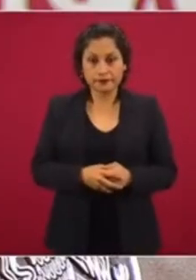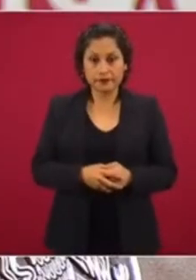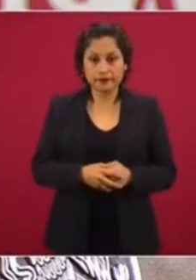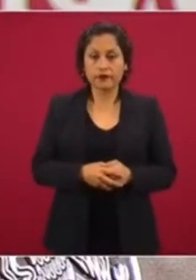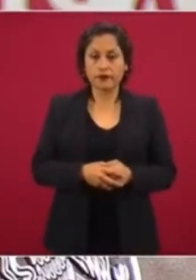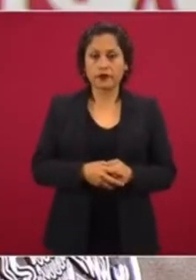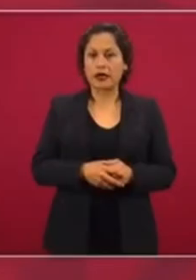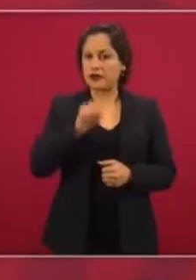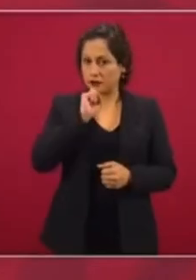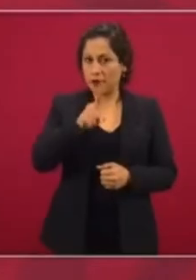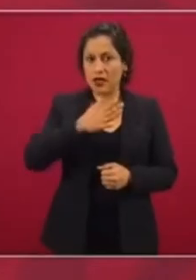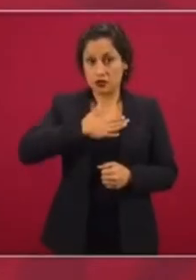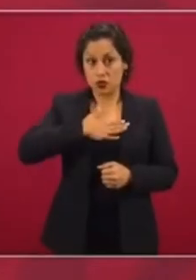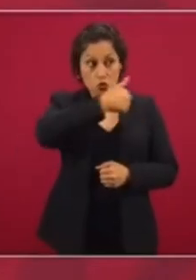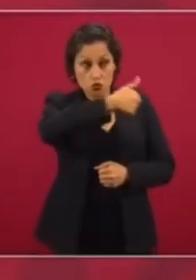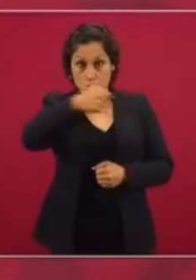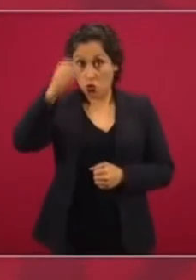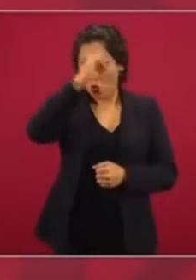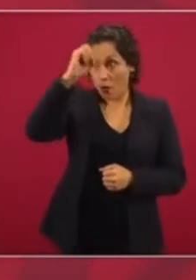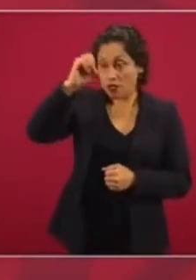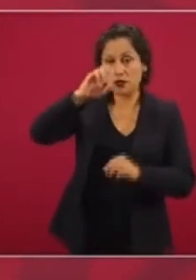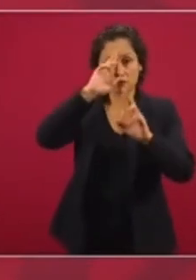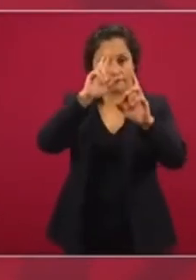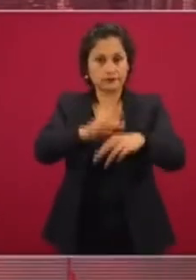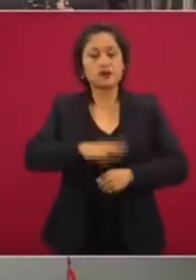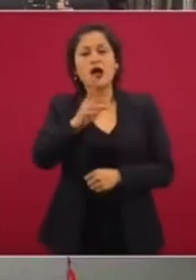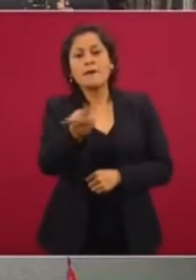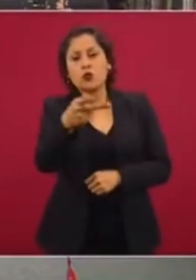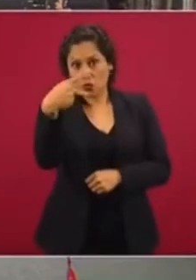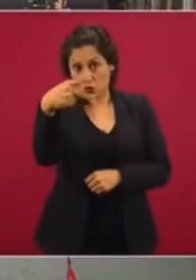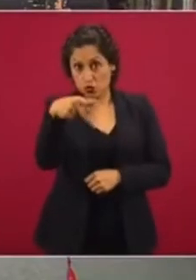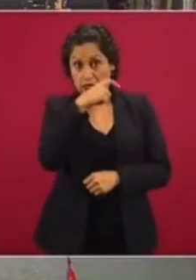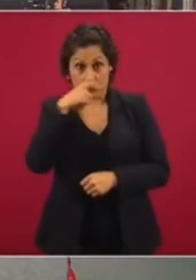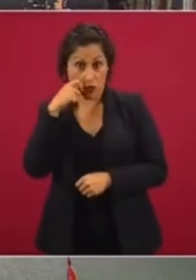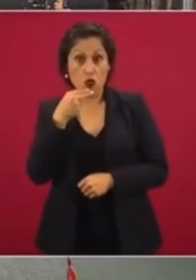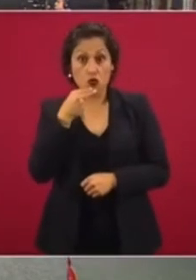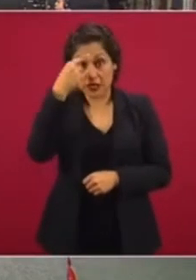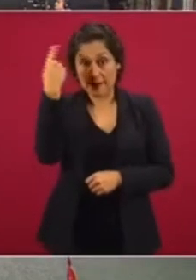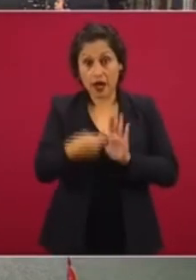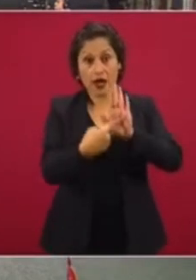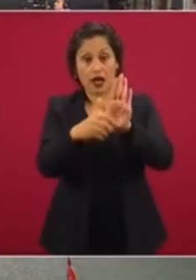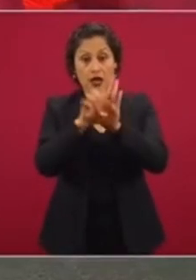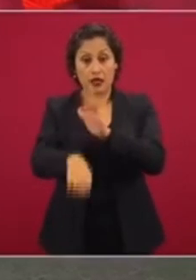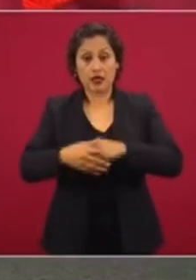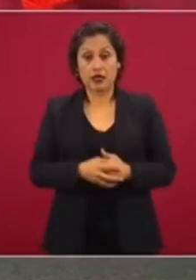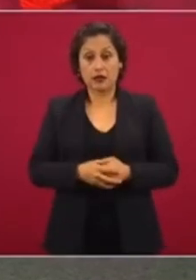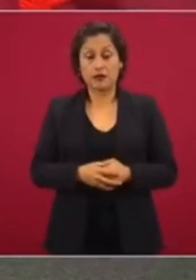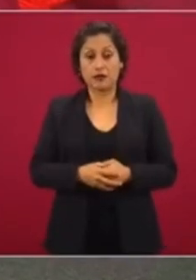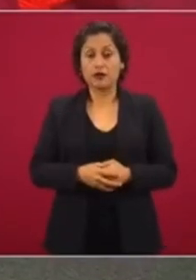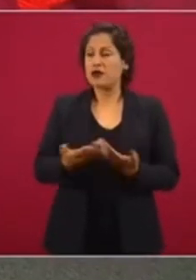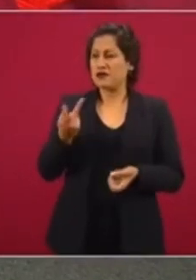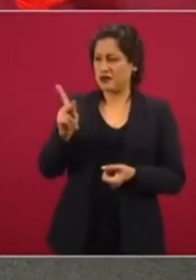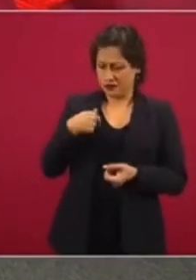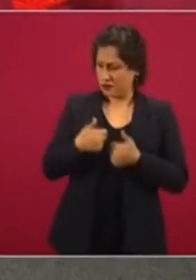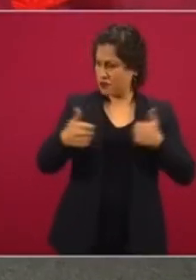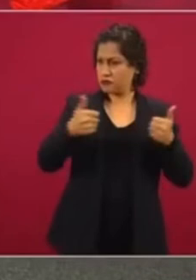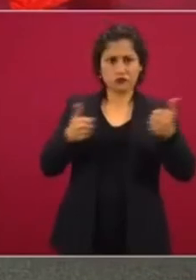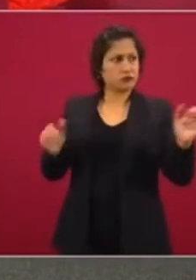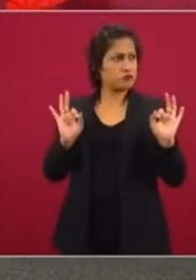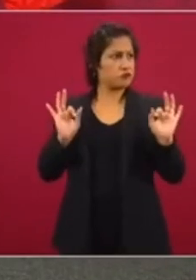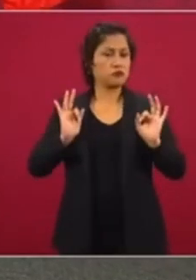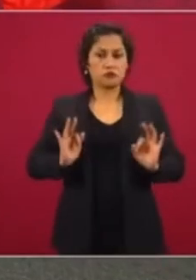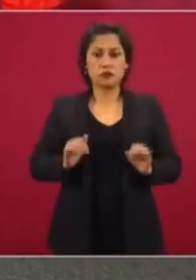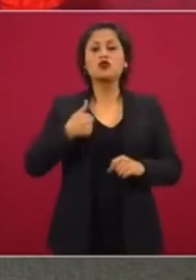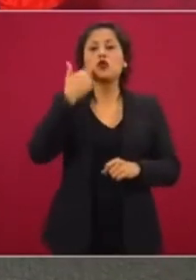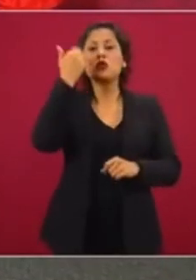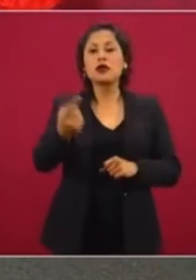Y soy respetuoso de la opinión de cada quien. ¿No lo haría usted por poner un ejemplo en un espacio cerrado? Pero yo tengo aquí mi sana distancia. Yo quisiera